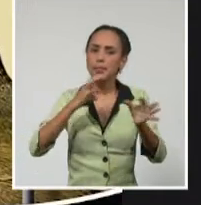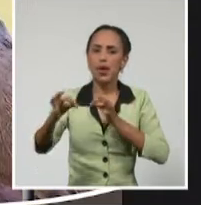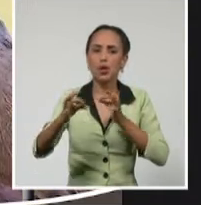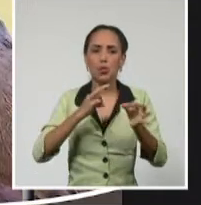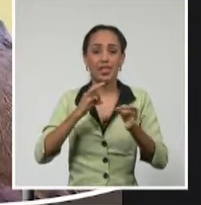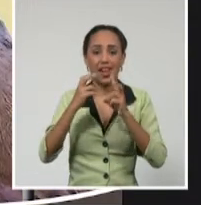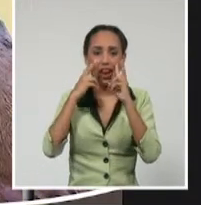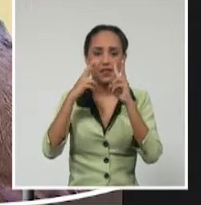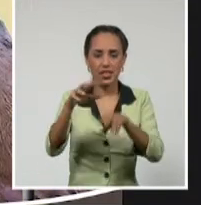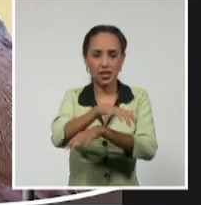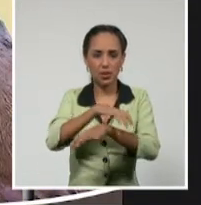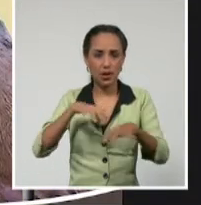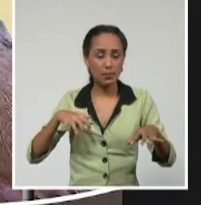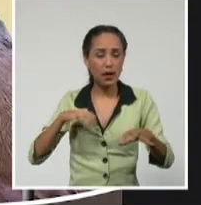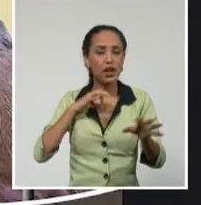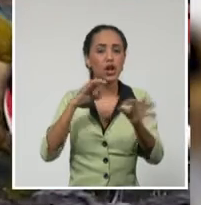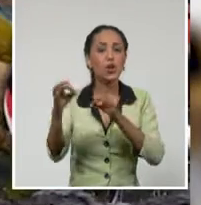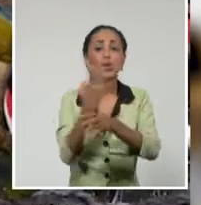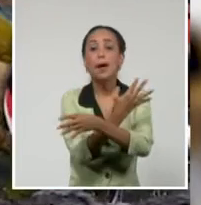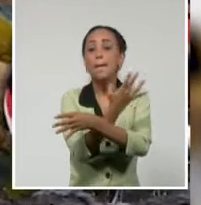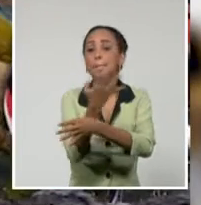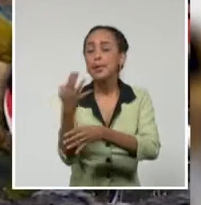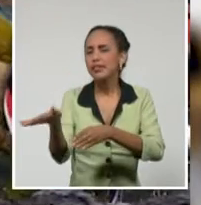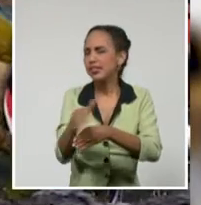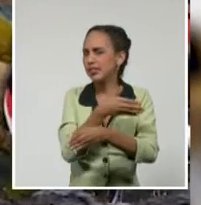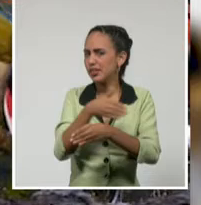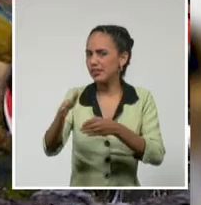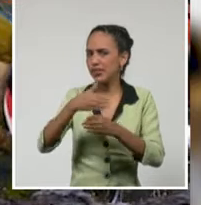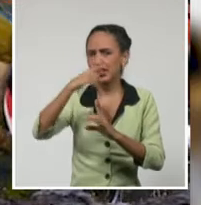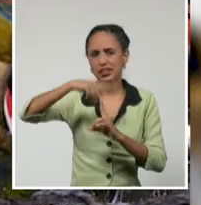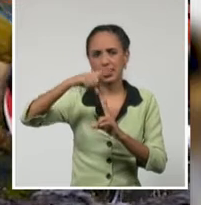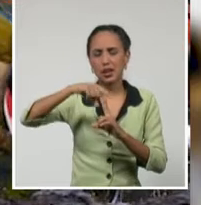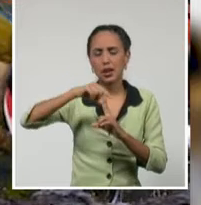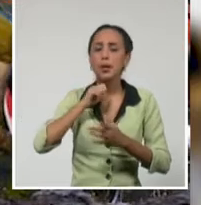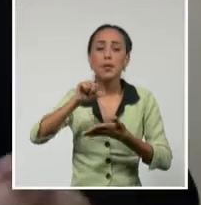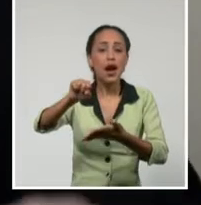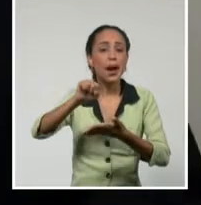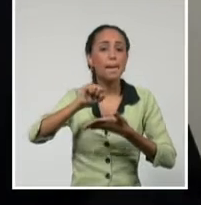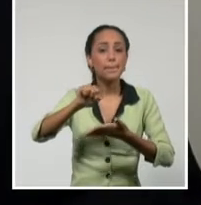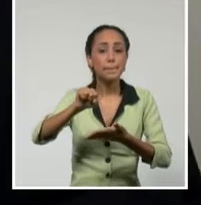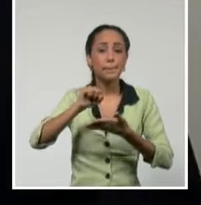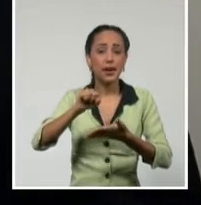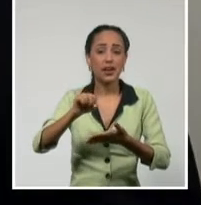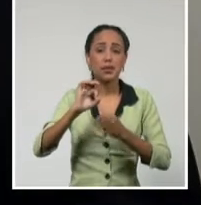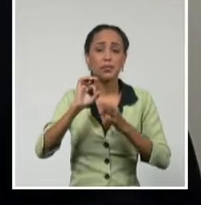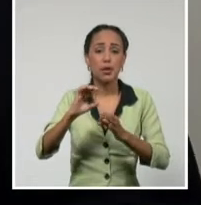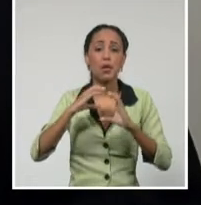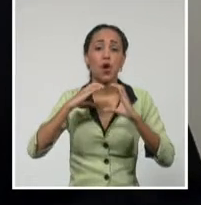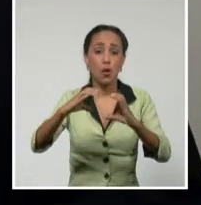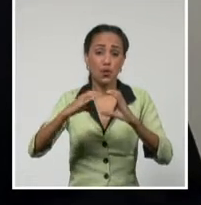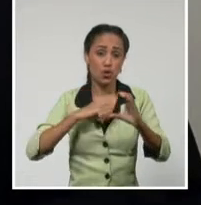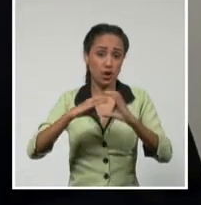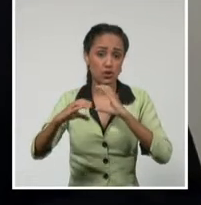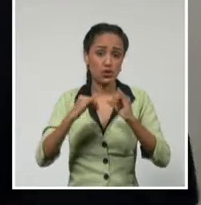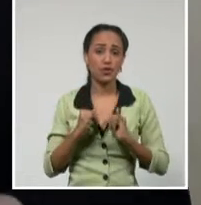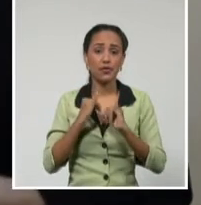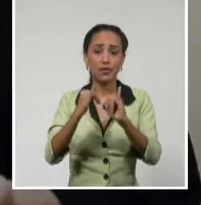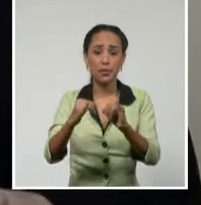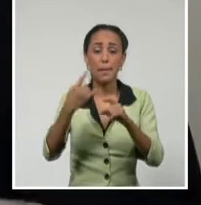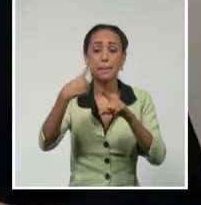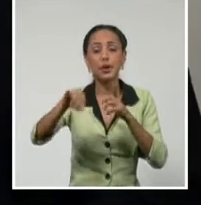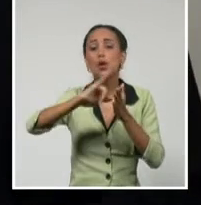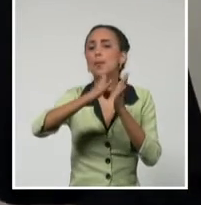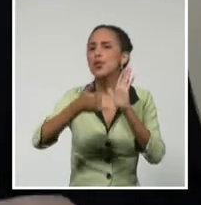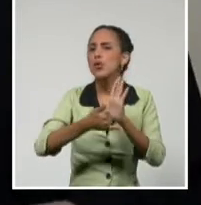educación ambiental mediante diversas acciones como las campañas de comunicación. Pero que los proyectos provoquen resultados